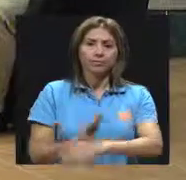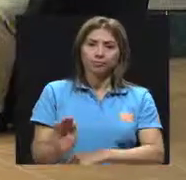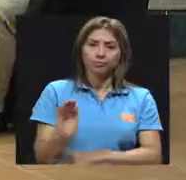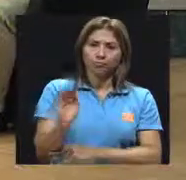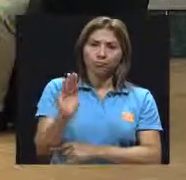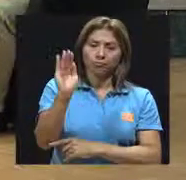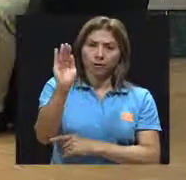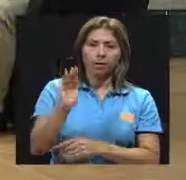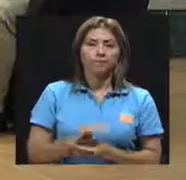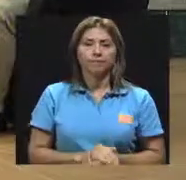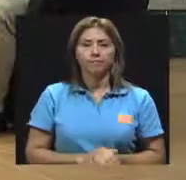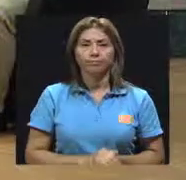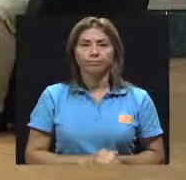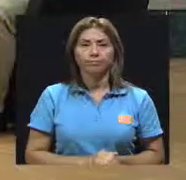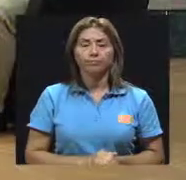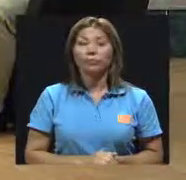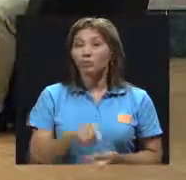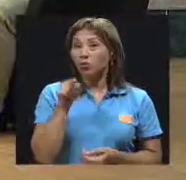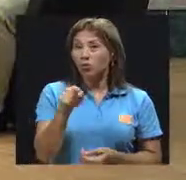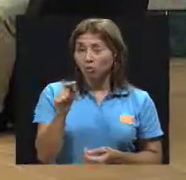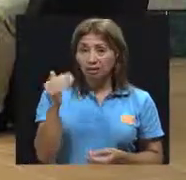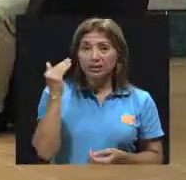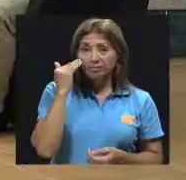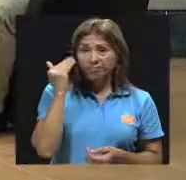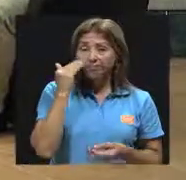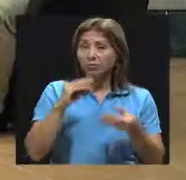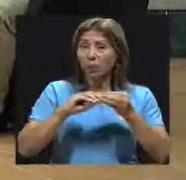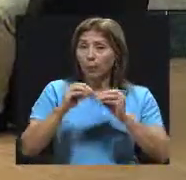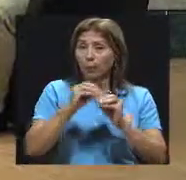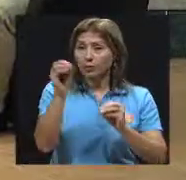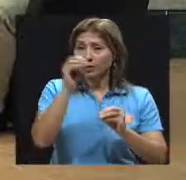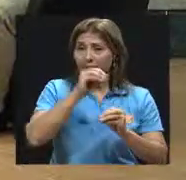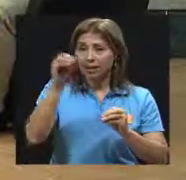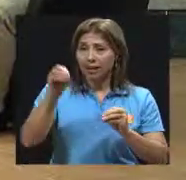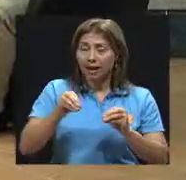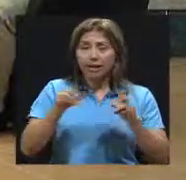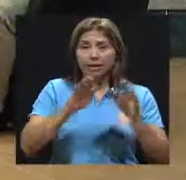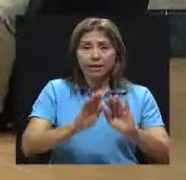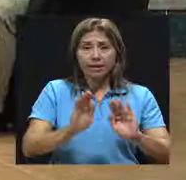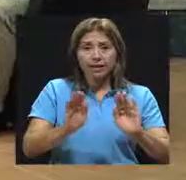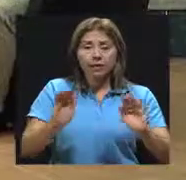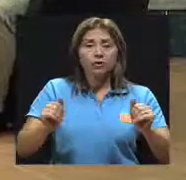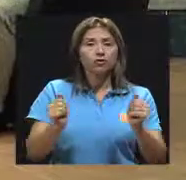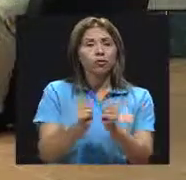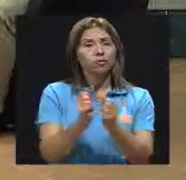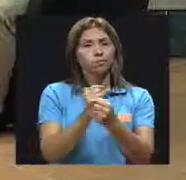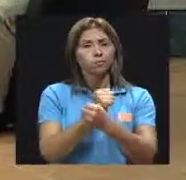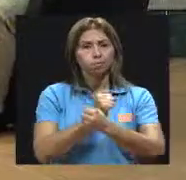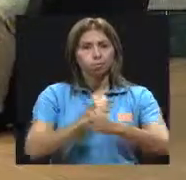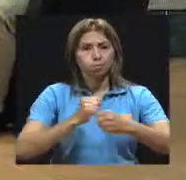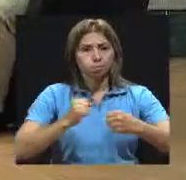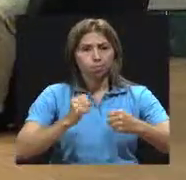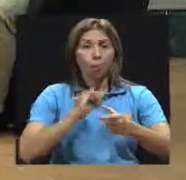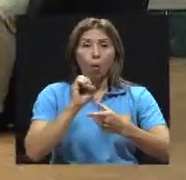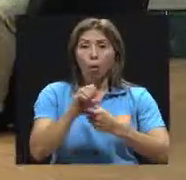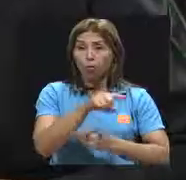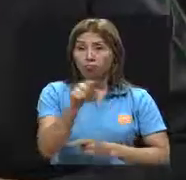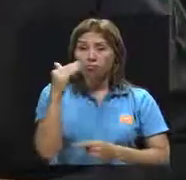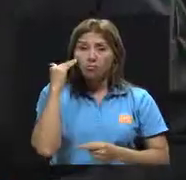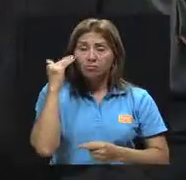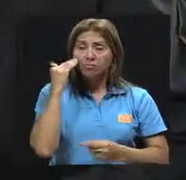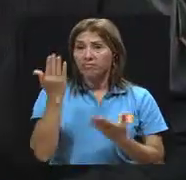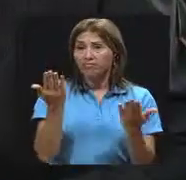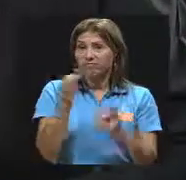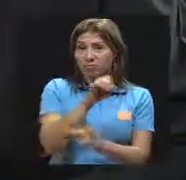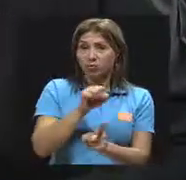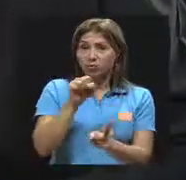Doctora, ¿ustedes manejan actualmente cifras de obesidad infantil o tienen alguna proyección de cuál